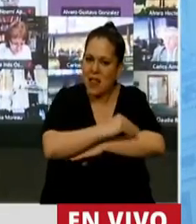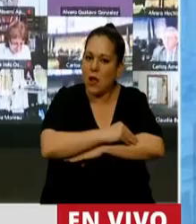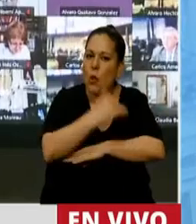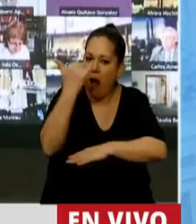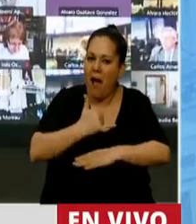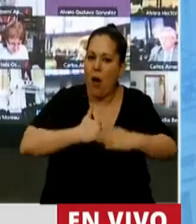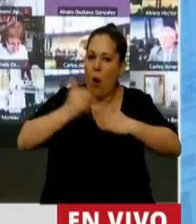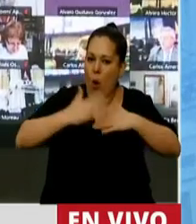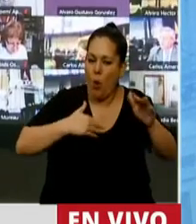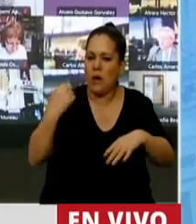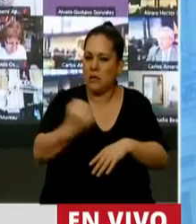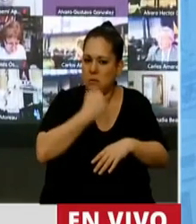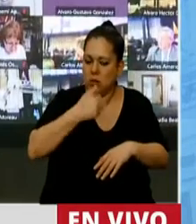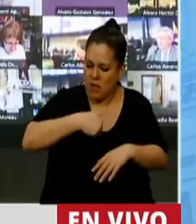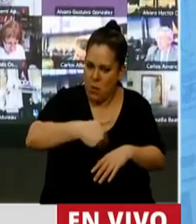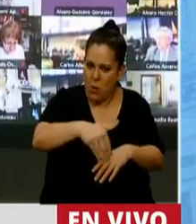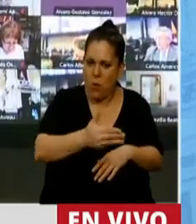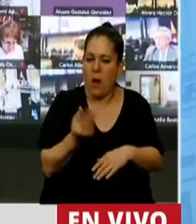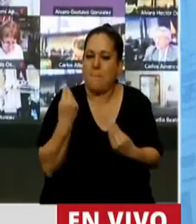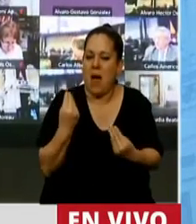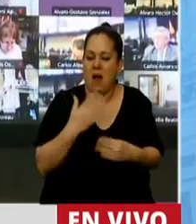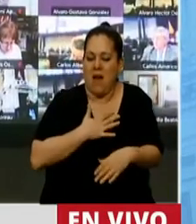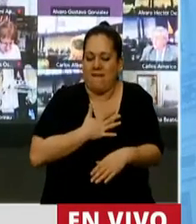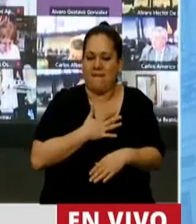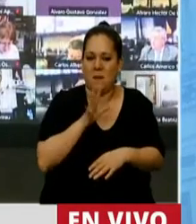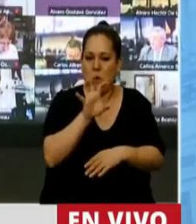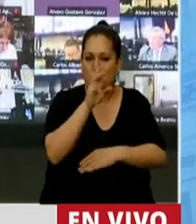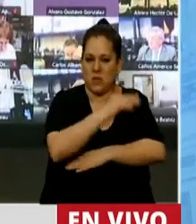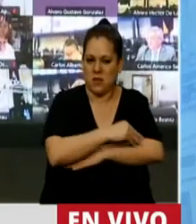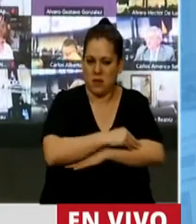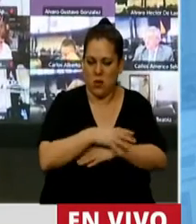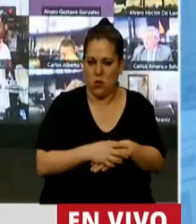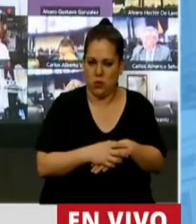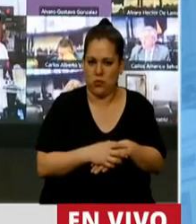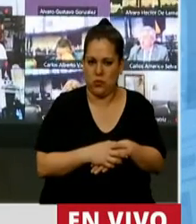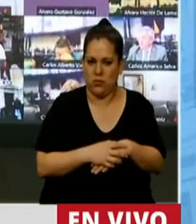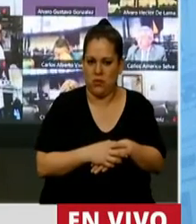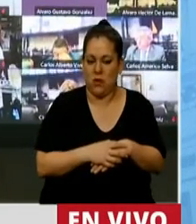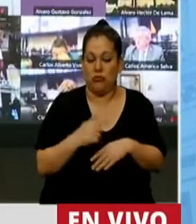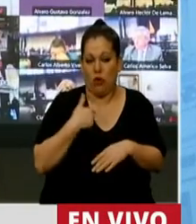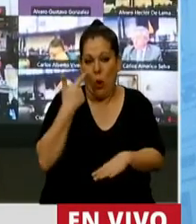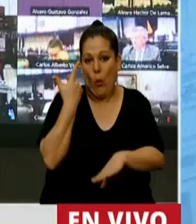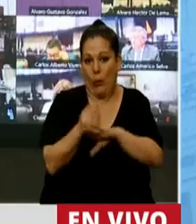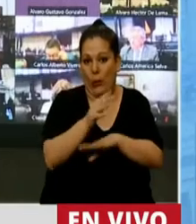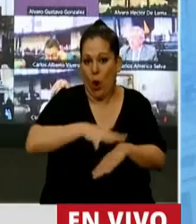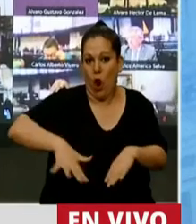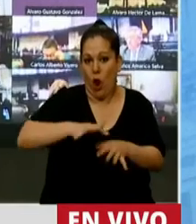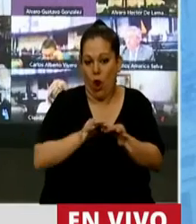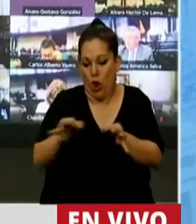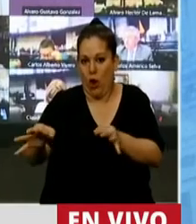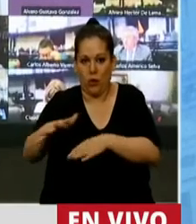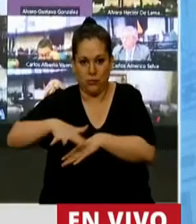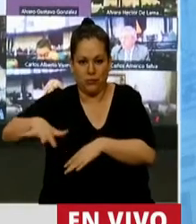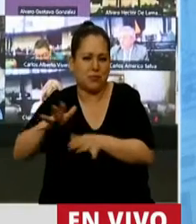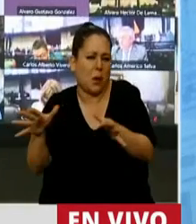importantes para el desarrollo de nuestra querida provincia de Santa Cruz. Mire Presidente, yo me encuentro en una localidad muy pequeña de